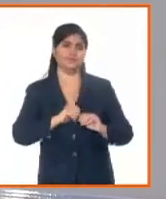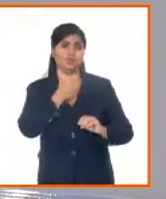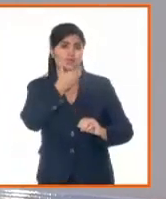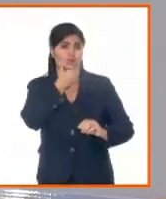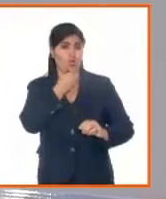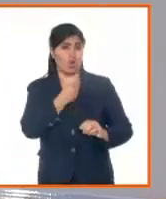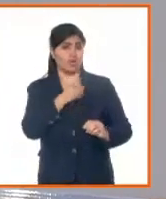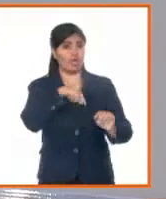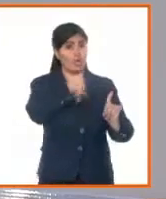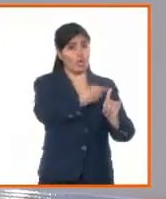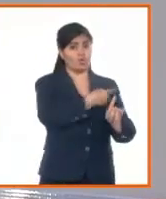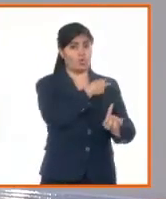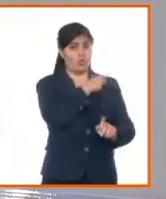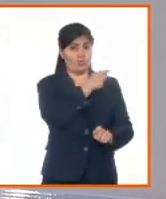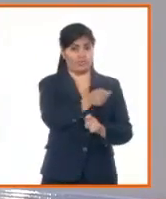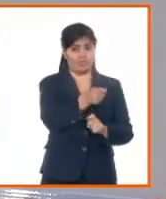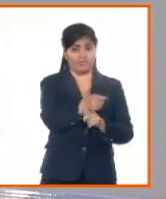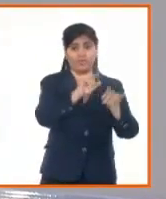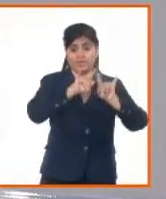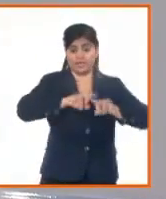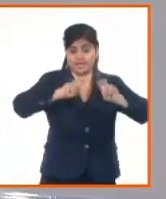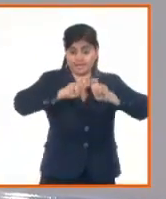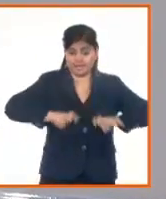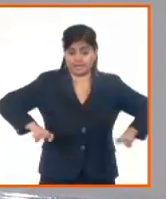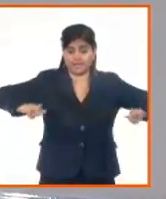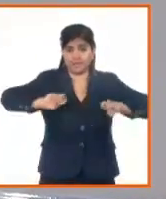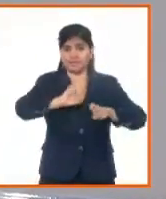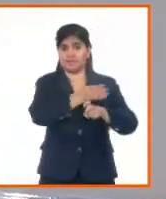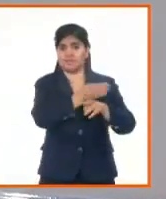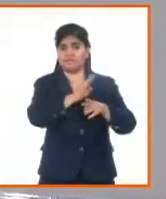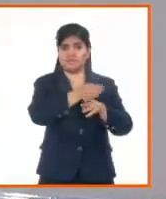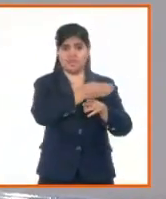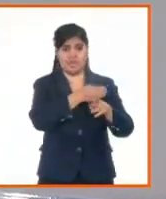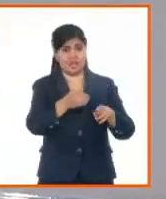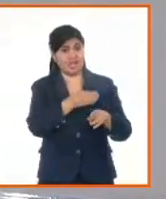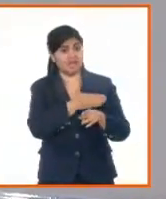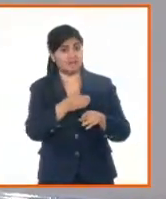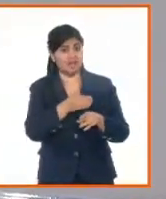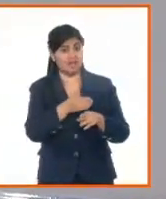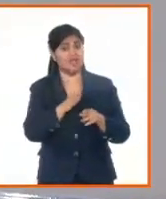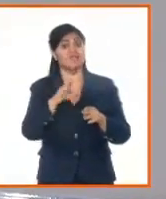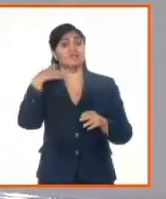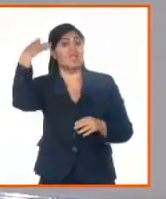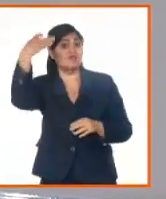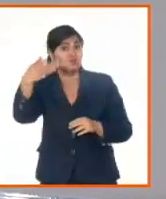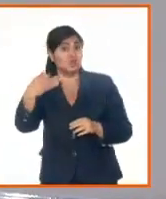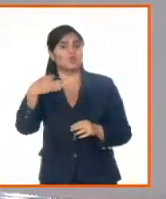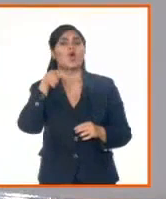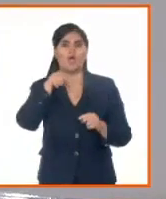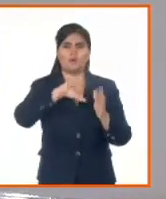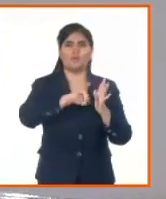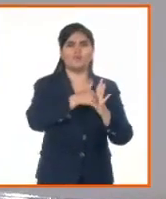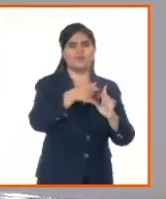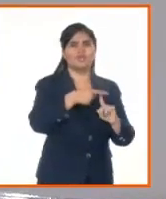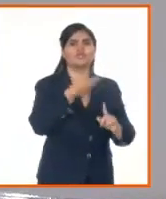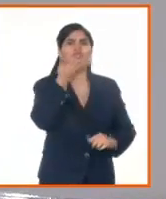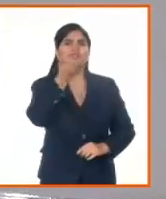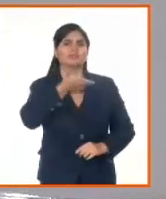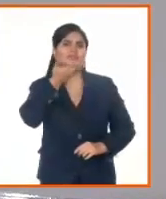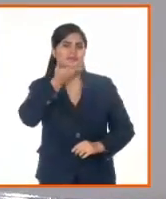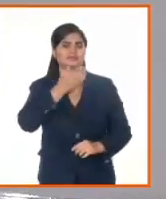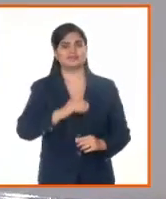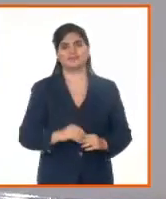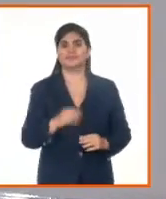realizar precisamente para esto mismo, para evaluar la calidad incluso de los servicios. Otra de las salidas que hemos tenido de este